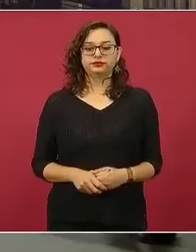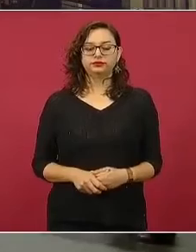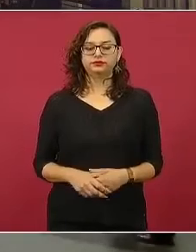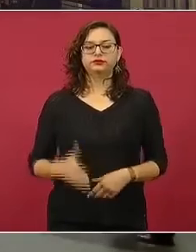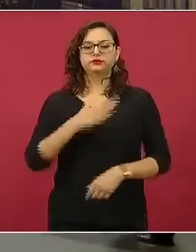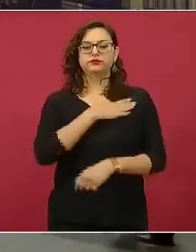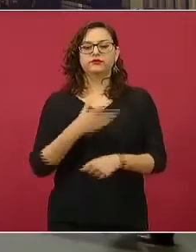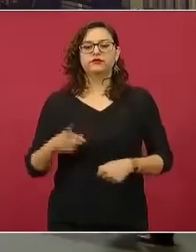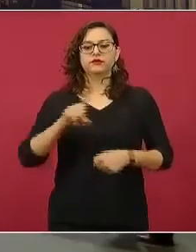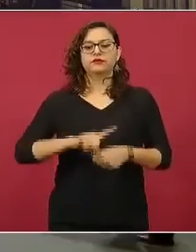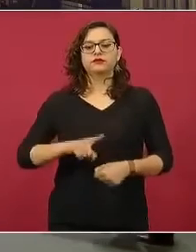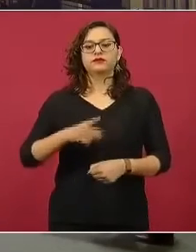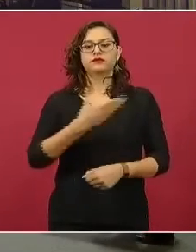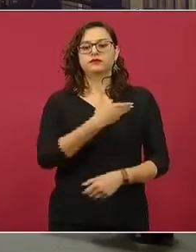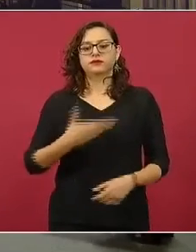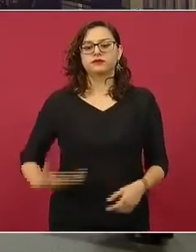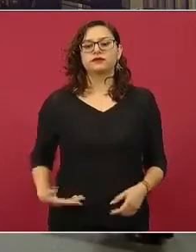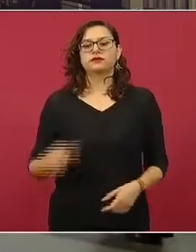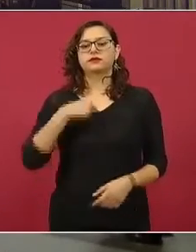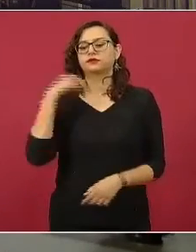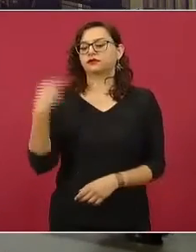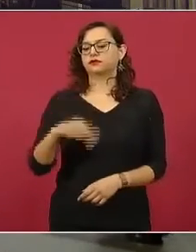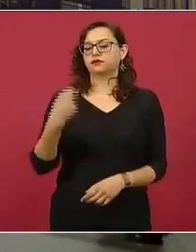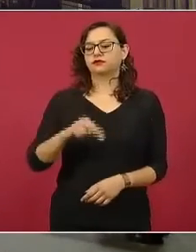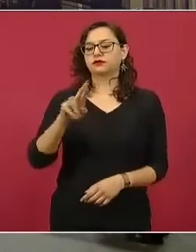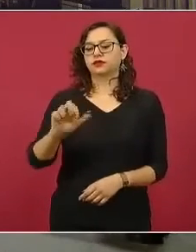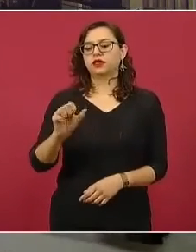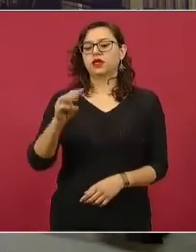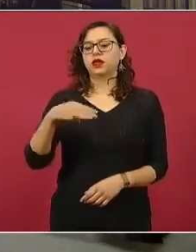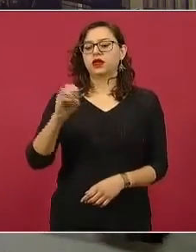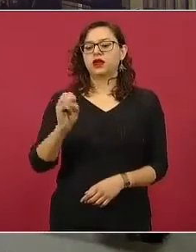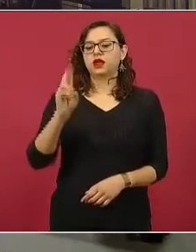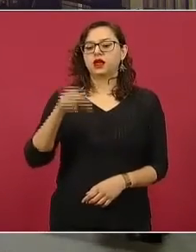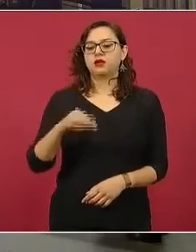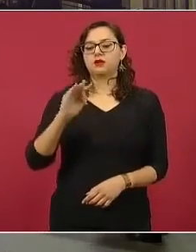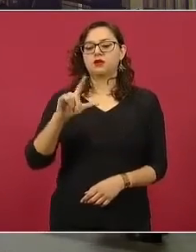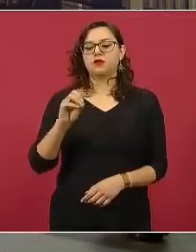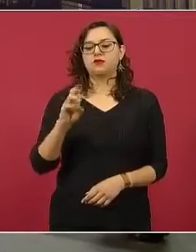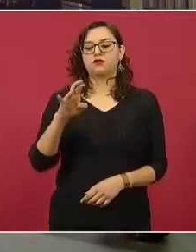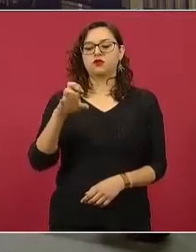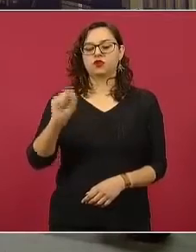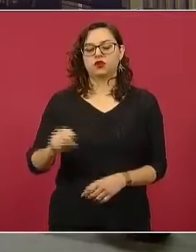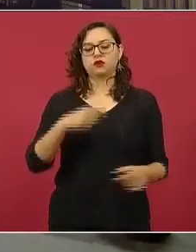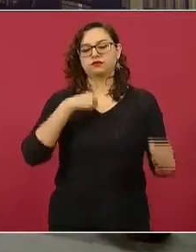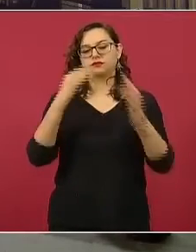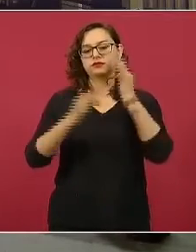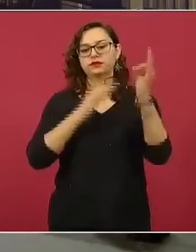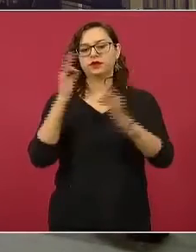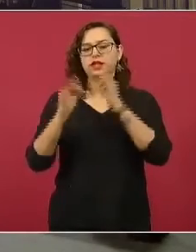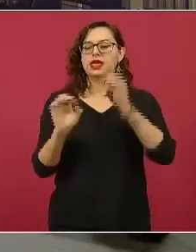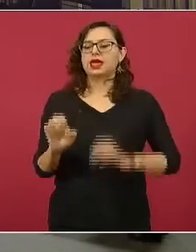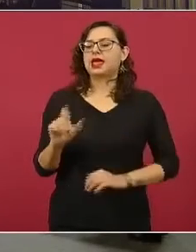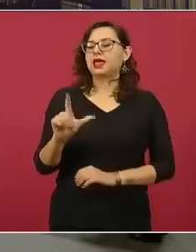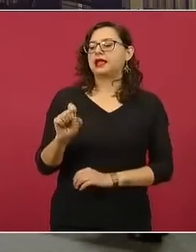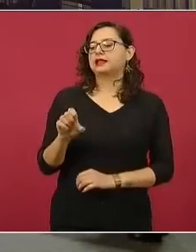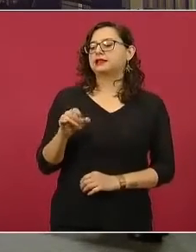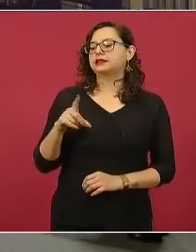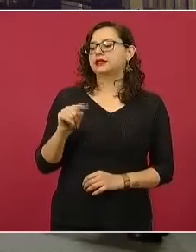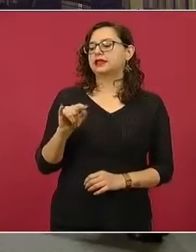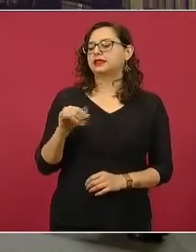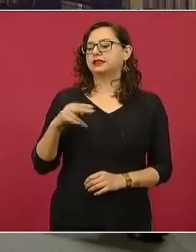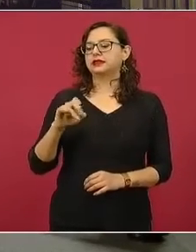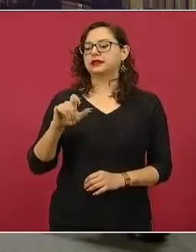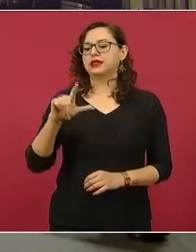Muy buenos días, Presidente Ramón Flores, del Sentinela Informa de Humanoid de Inglaterra. Presidente, usted en campaña y a la fecha